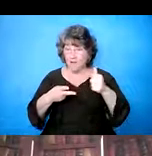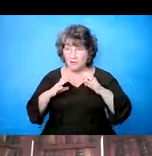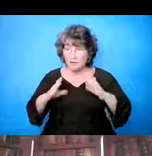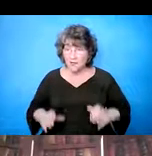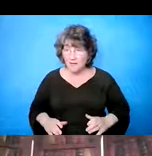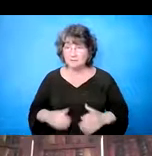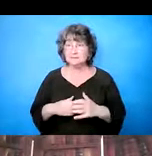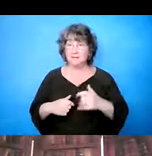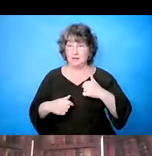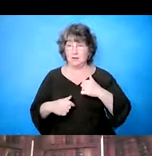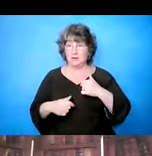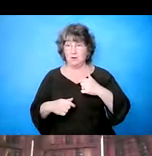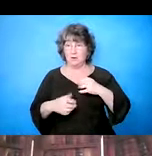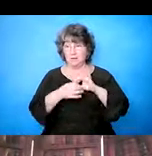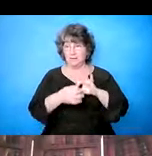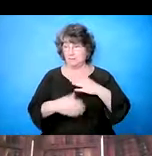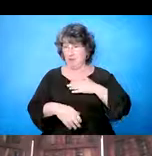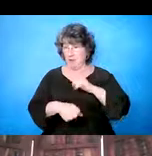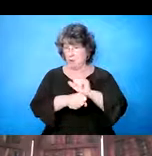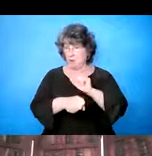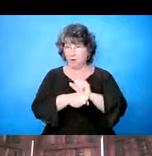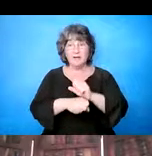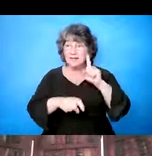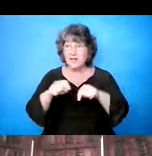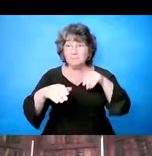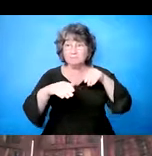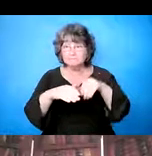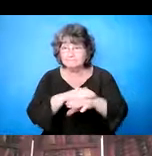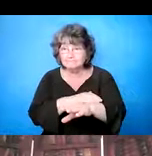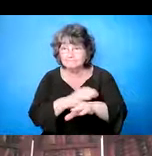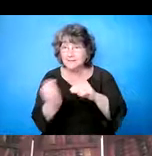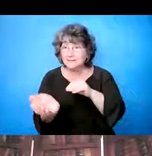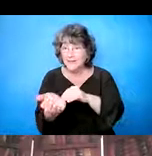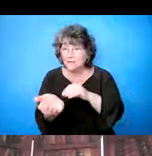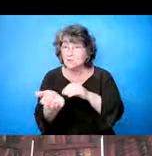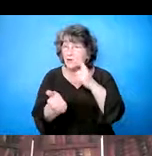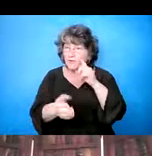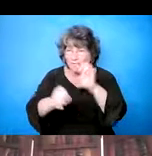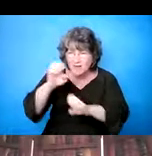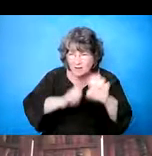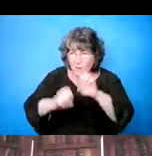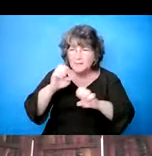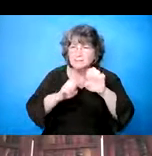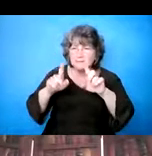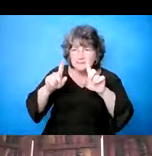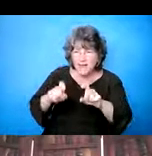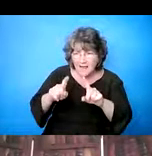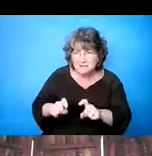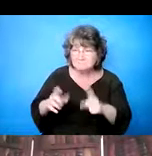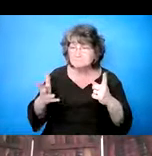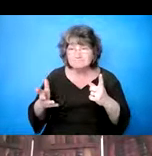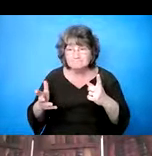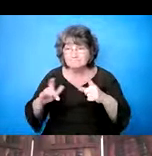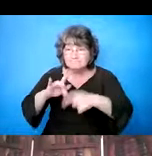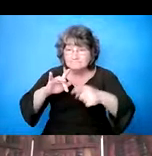eh, que no han podido ir a sus proveedores médicos para hacer evaluados, examinaciones, pruebas, análisis.